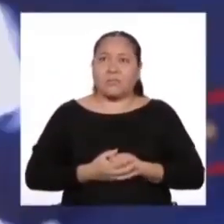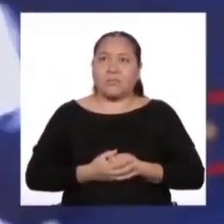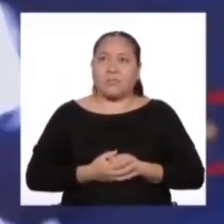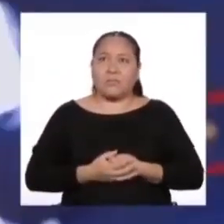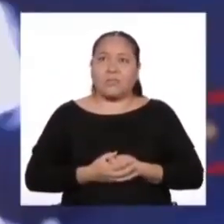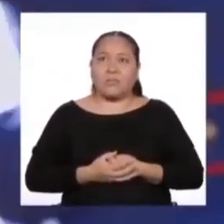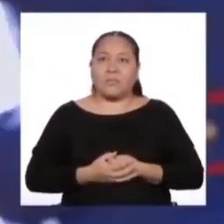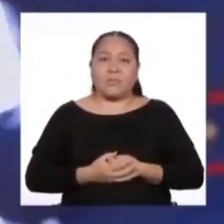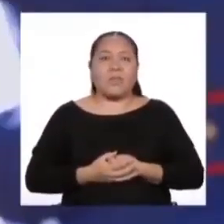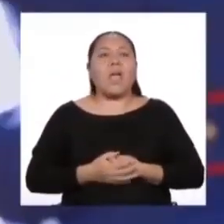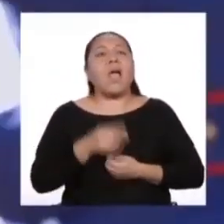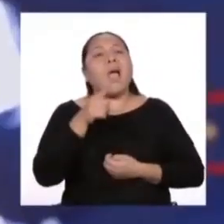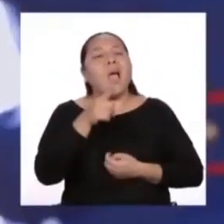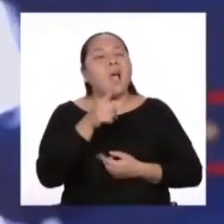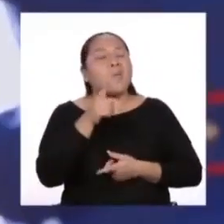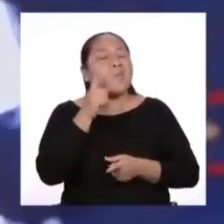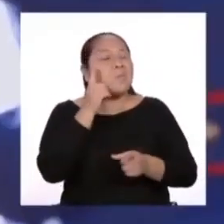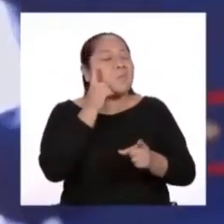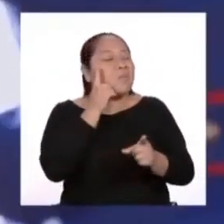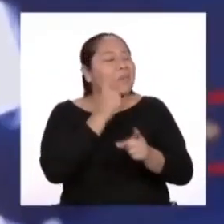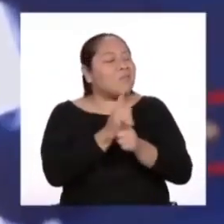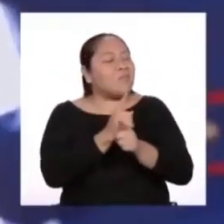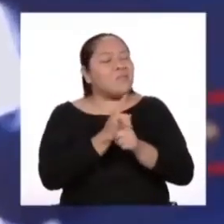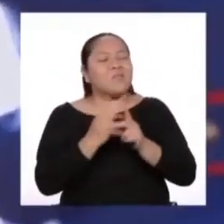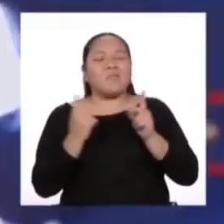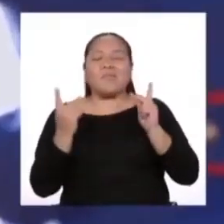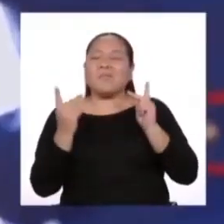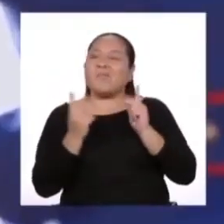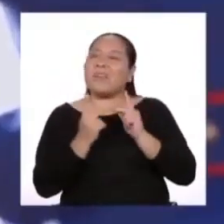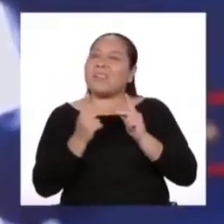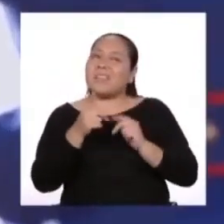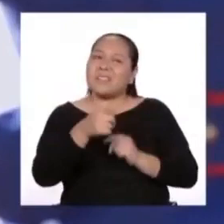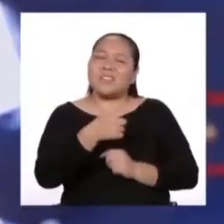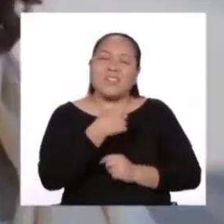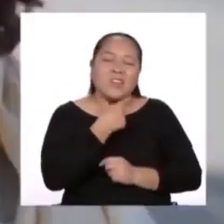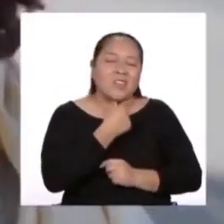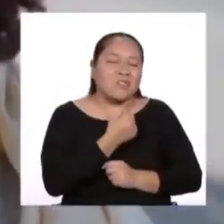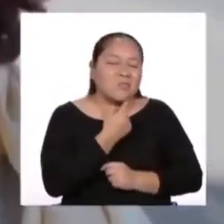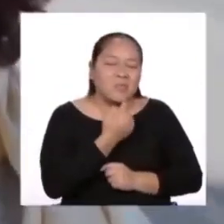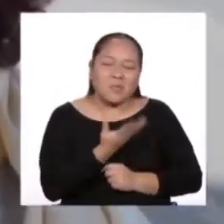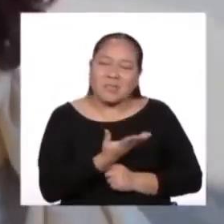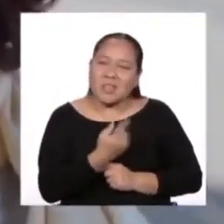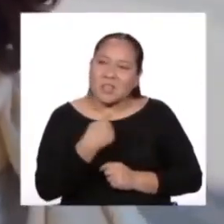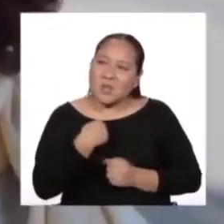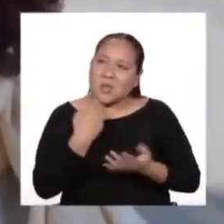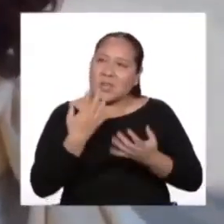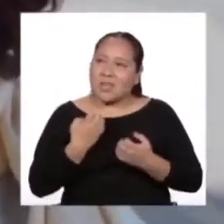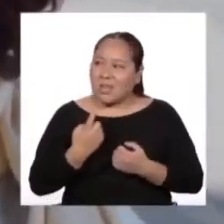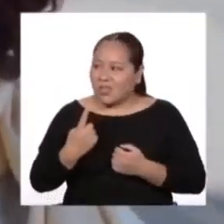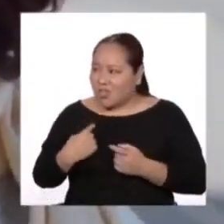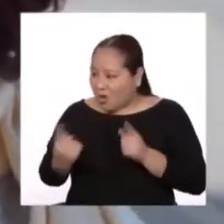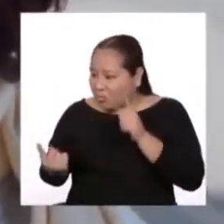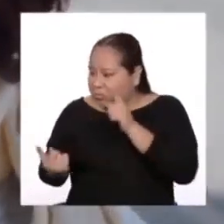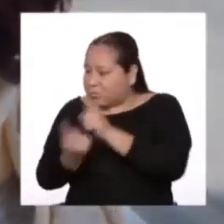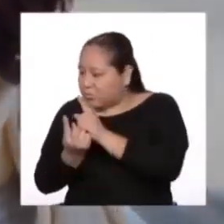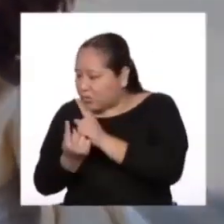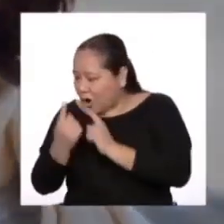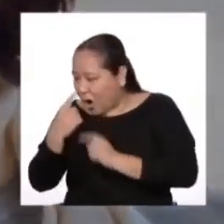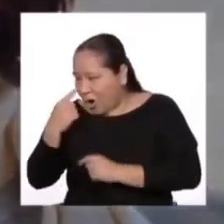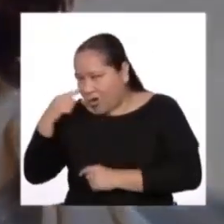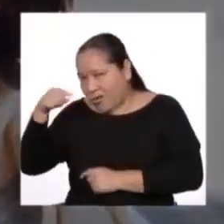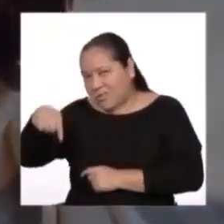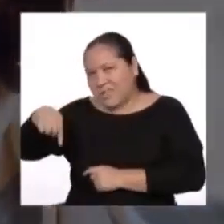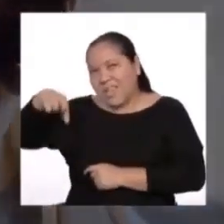Así es justo como lo quería. Y así fue como conocí al principito.